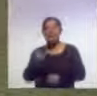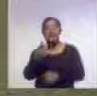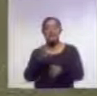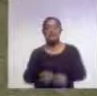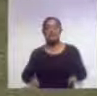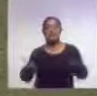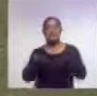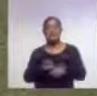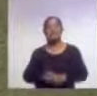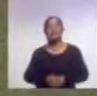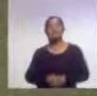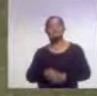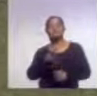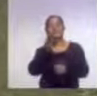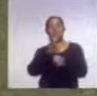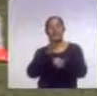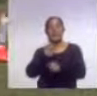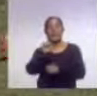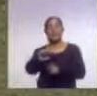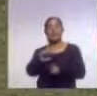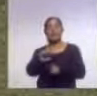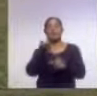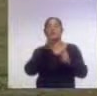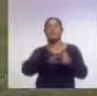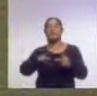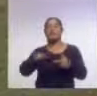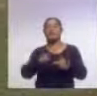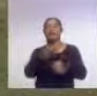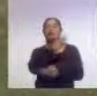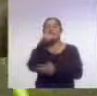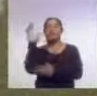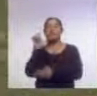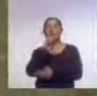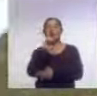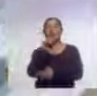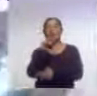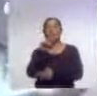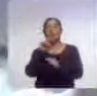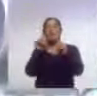jugarán a partir de este sábado 22 de junio en los campos de La Loma, en Tlaxcala.